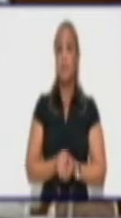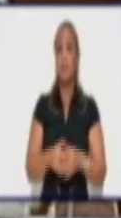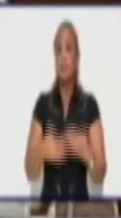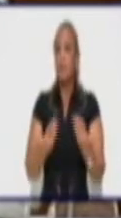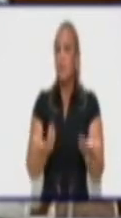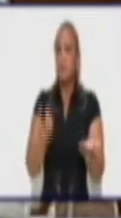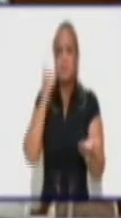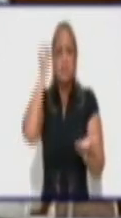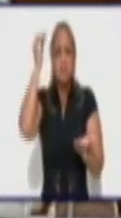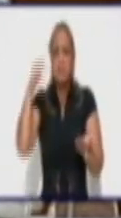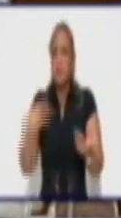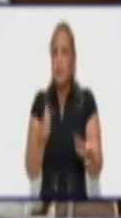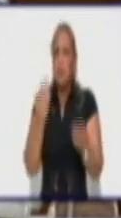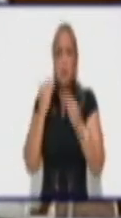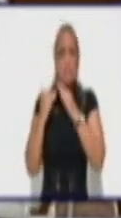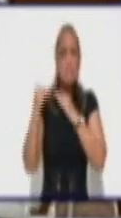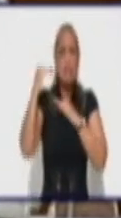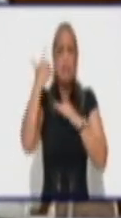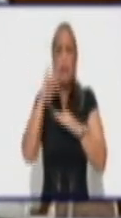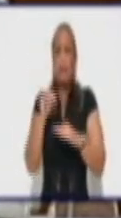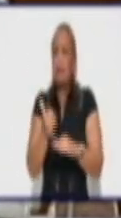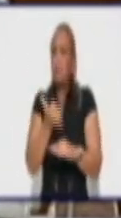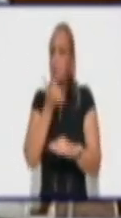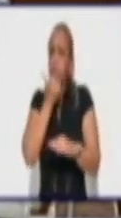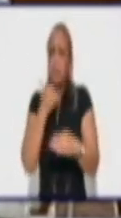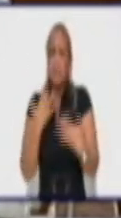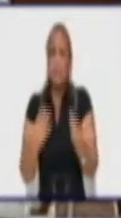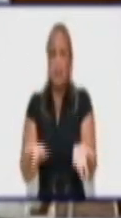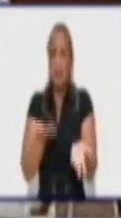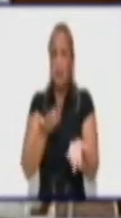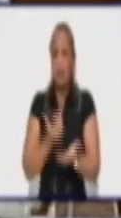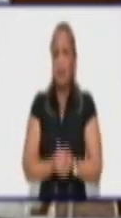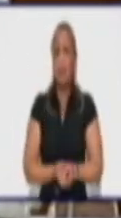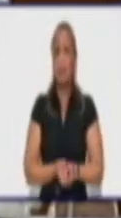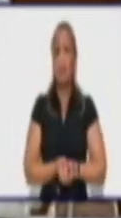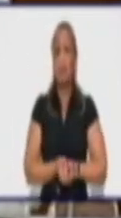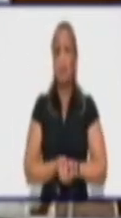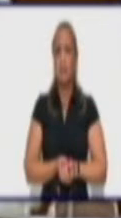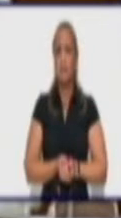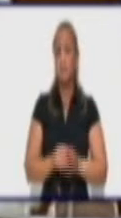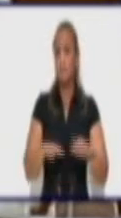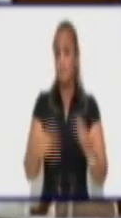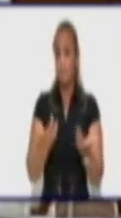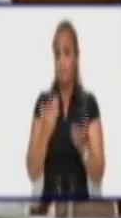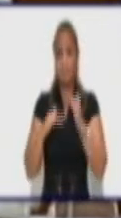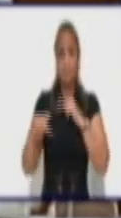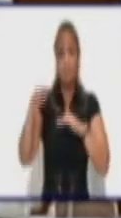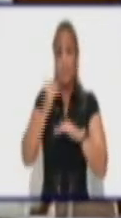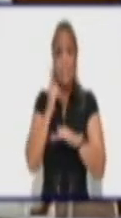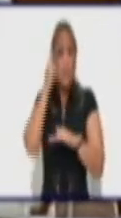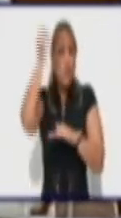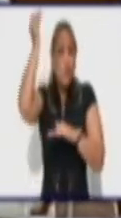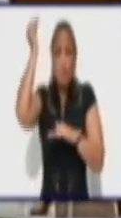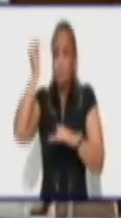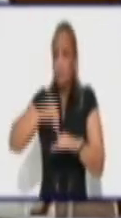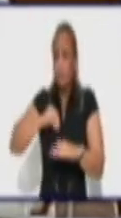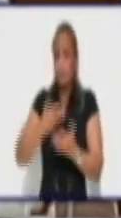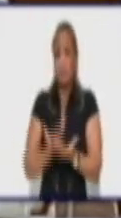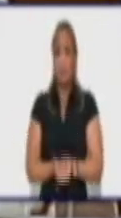con ese nivel de equivocación, con ese nivel de desconocimiento,